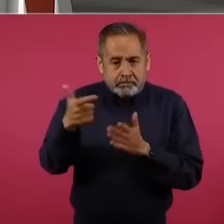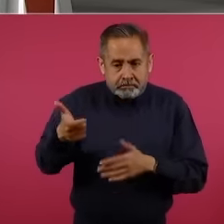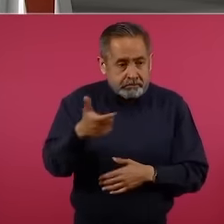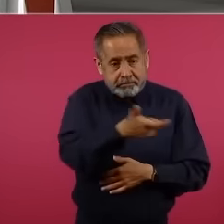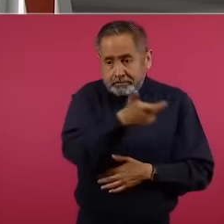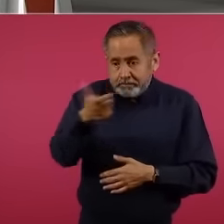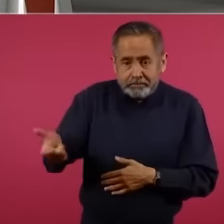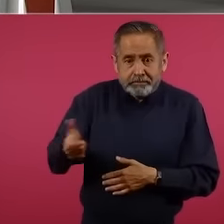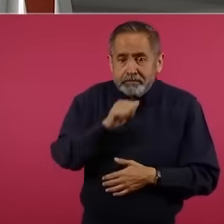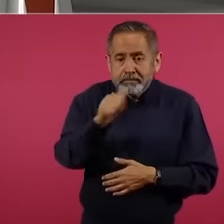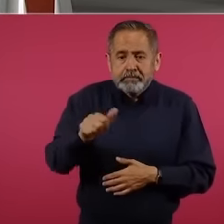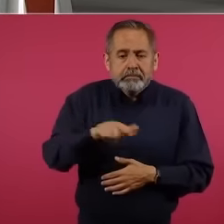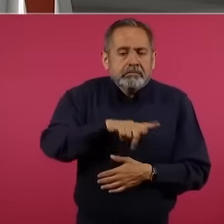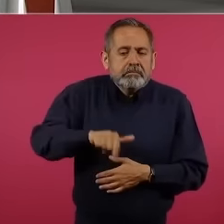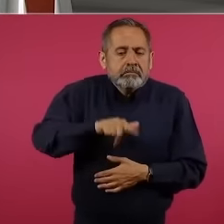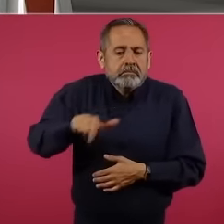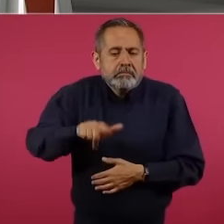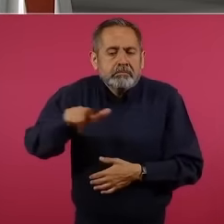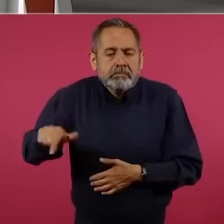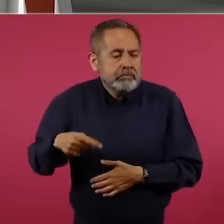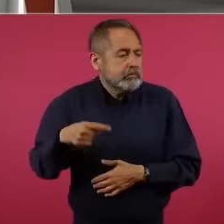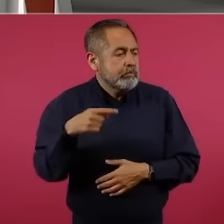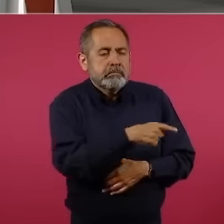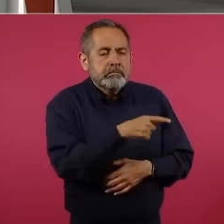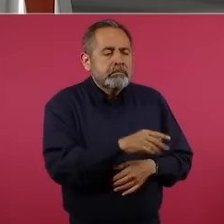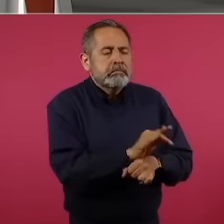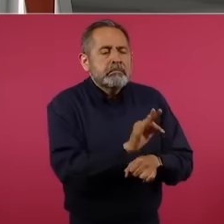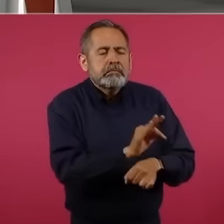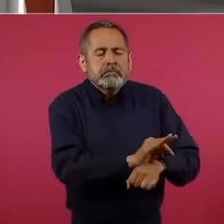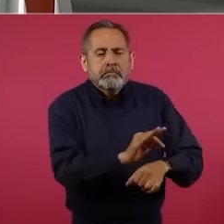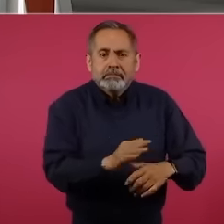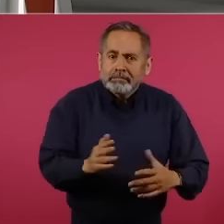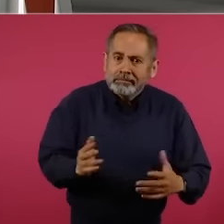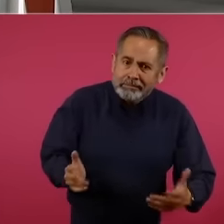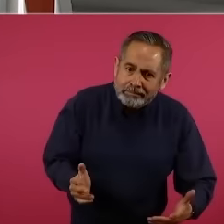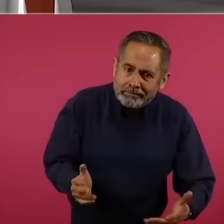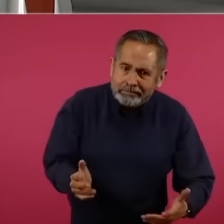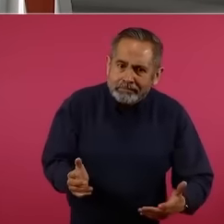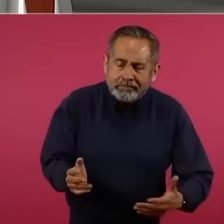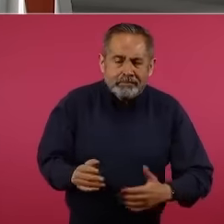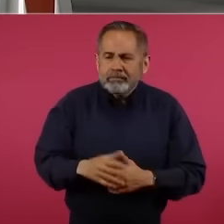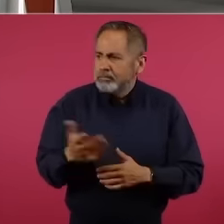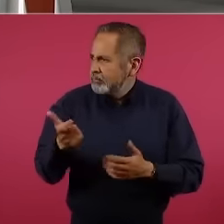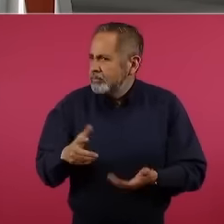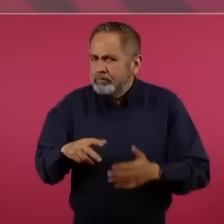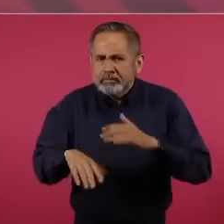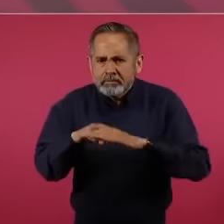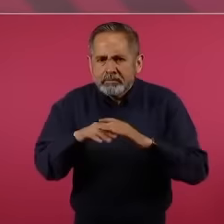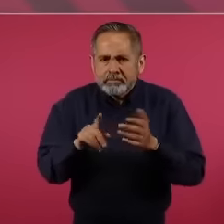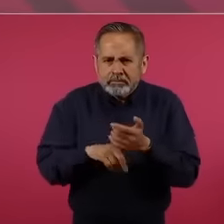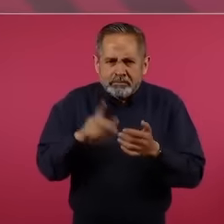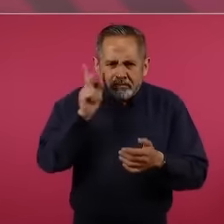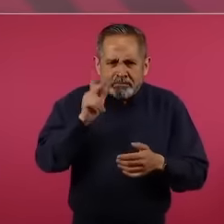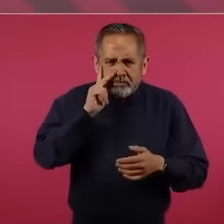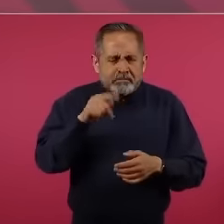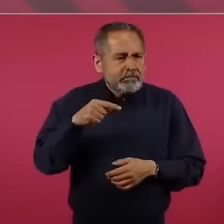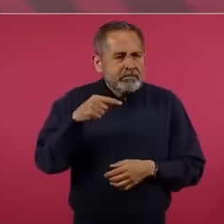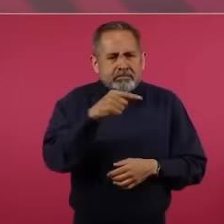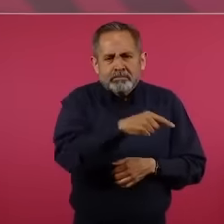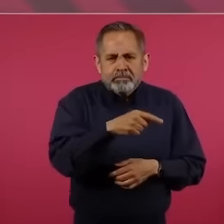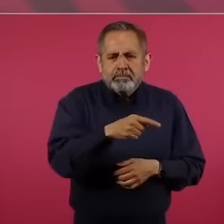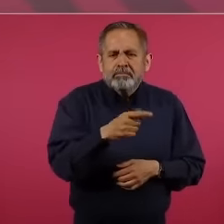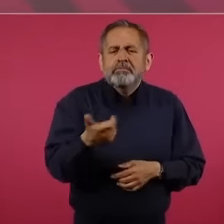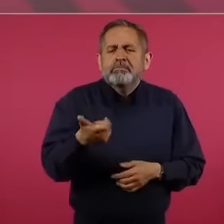¿cuánto es lo que está demostrado del quebranto?